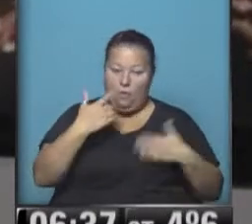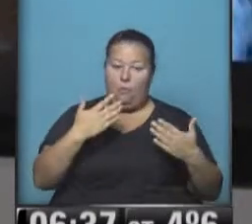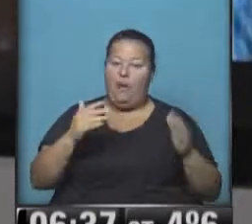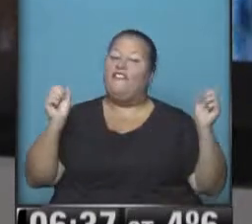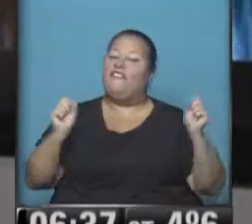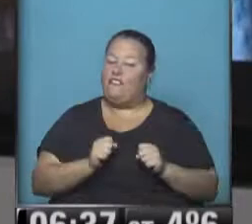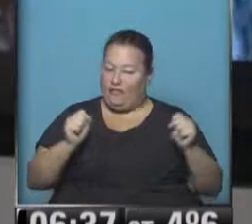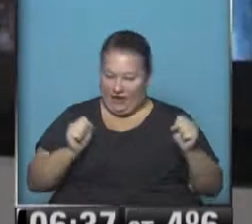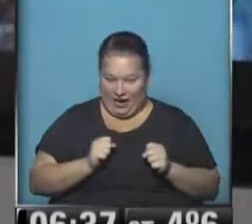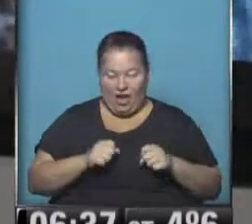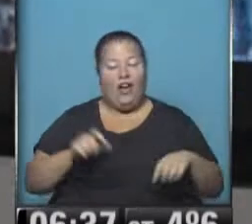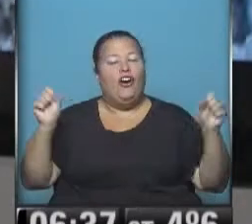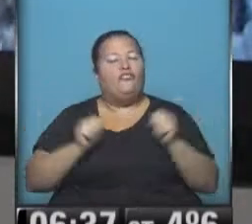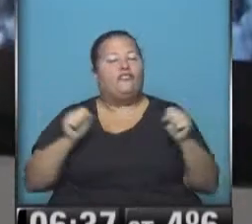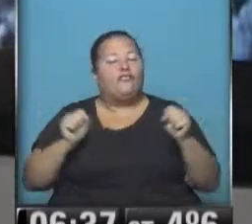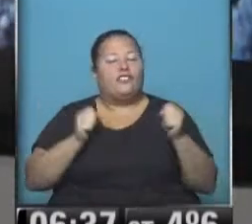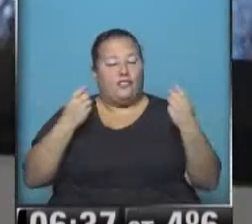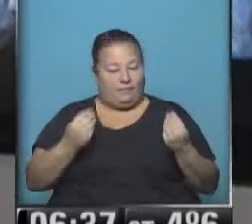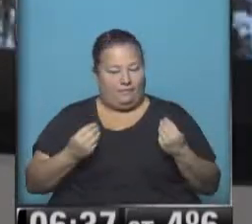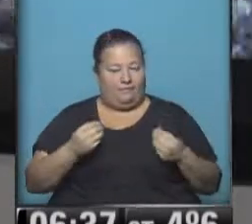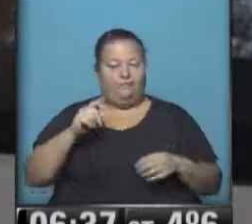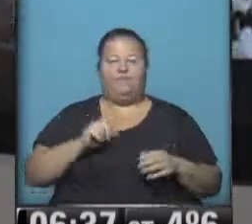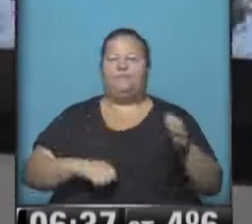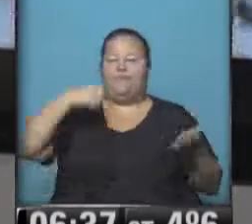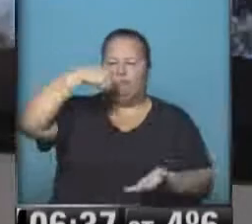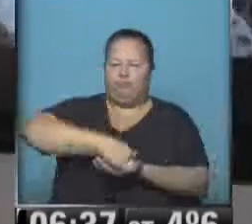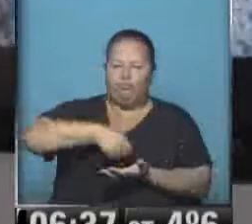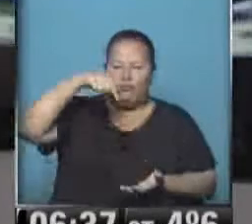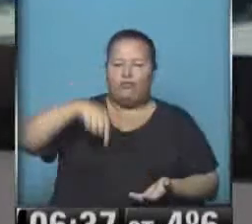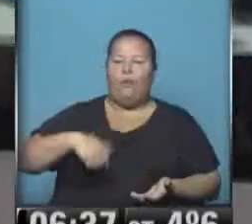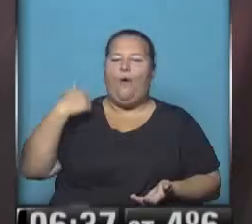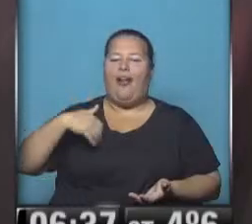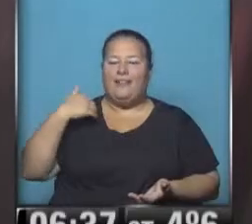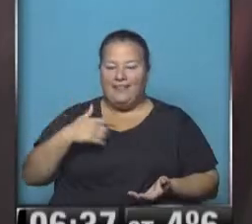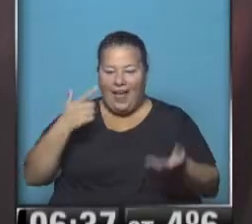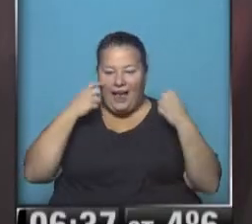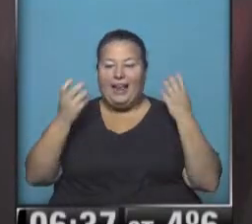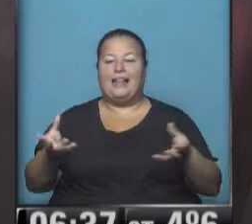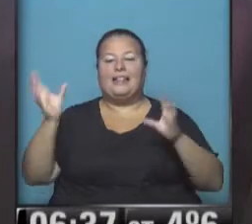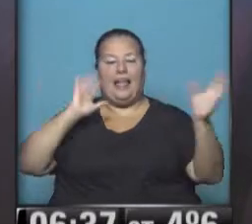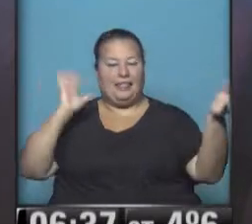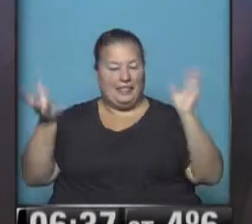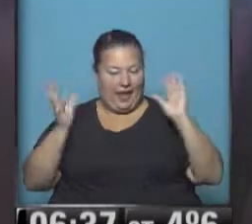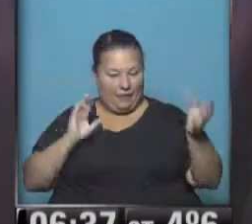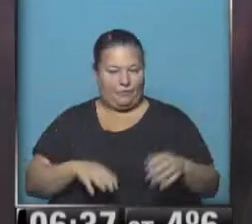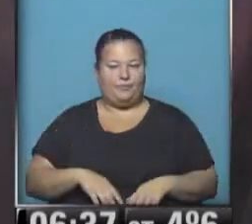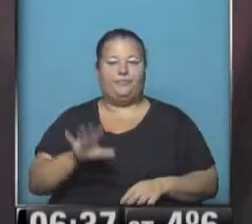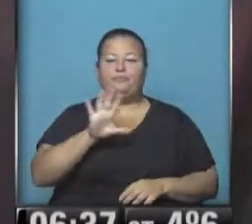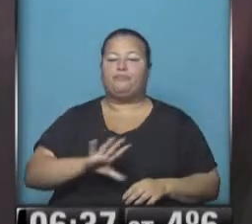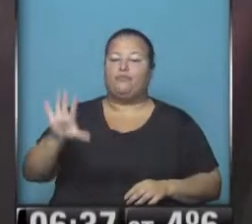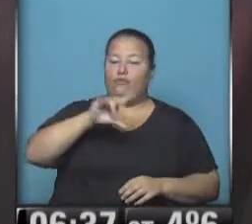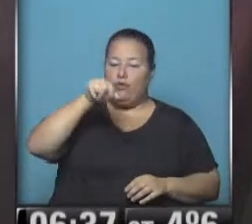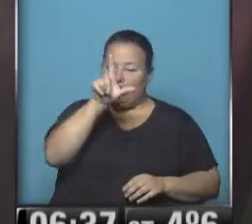fríos. Y frío, frío está haciendo bien en el extremo sur del país. Ahí vamos con el pronóstico. Para la región